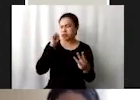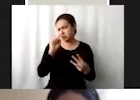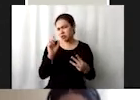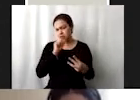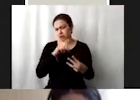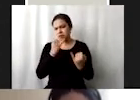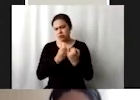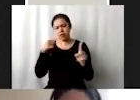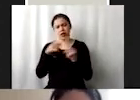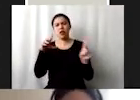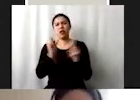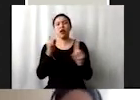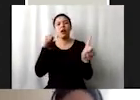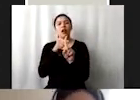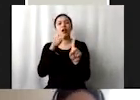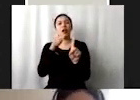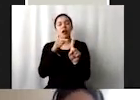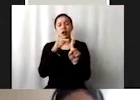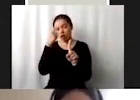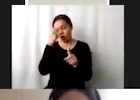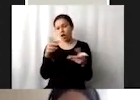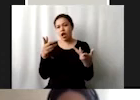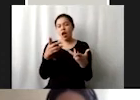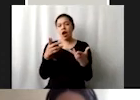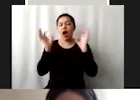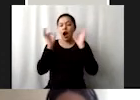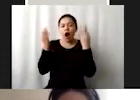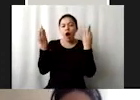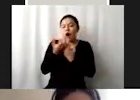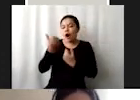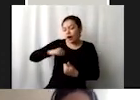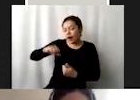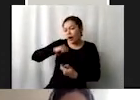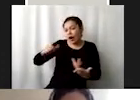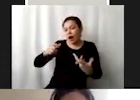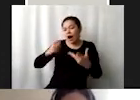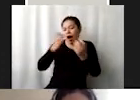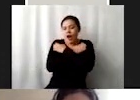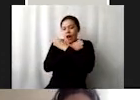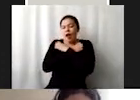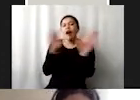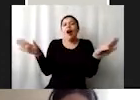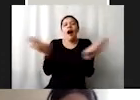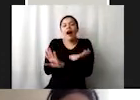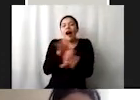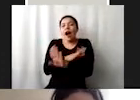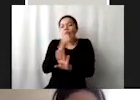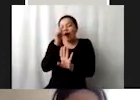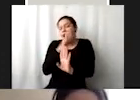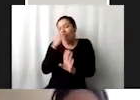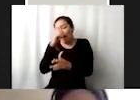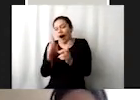una meta que se enfocara en que cambiemos los esquemas tradicionales de la educación por educación para el desarrollo